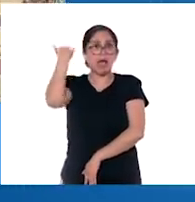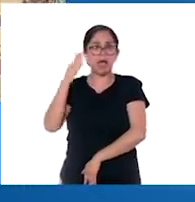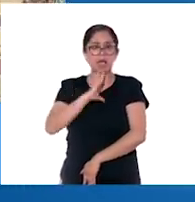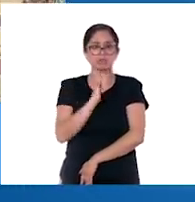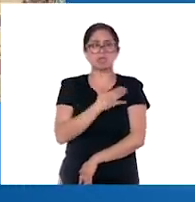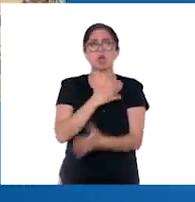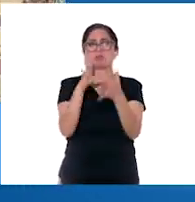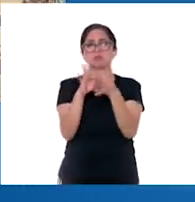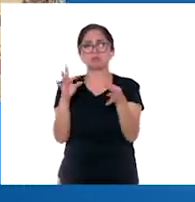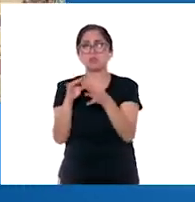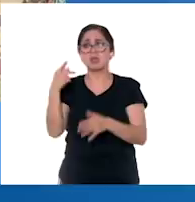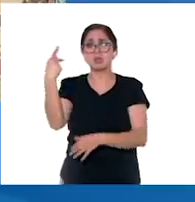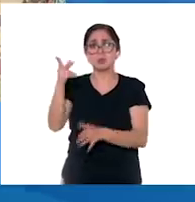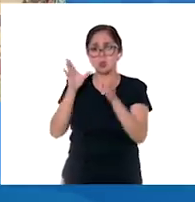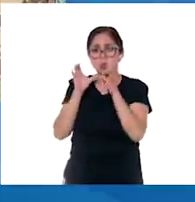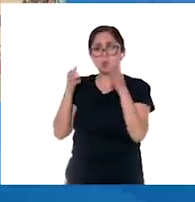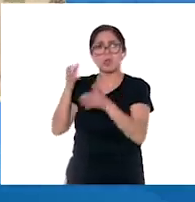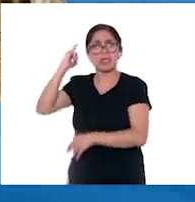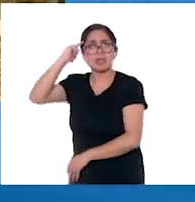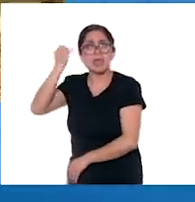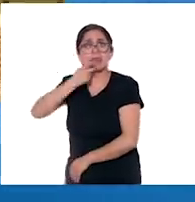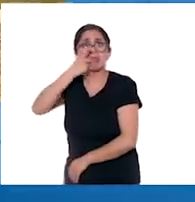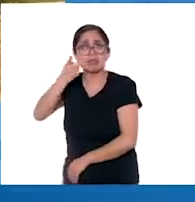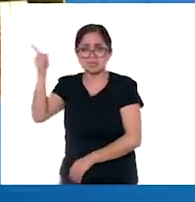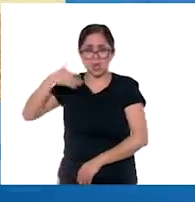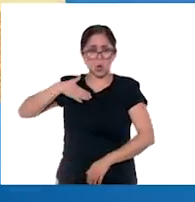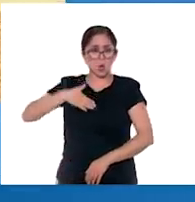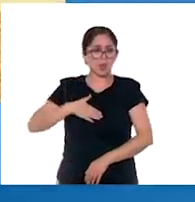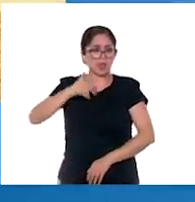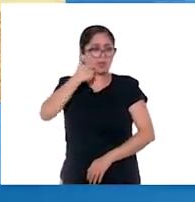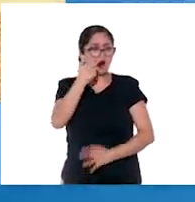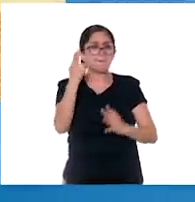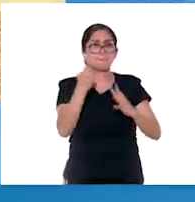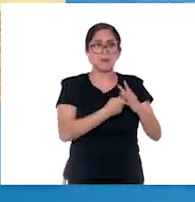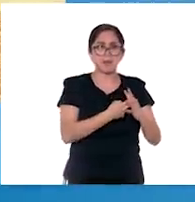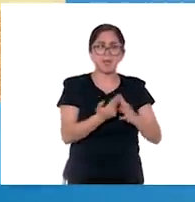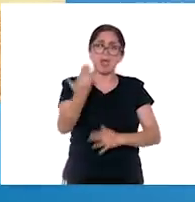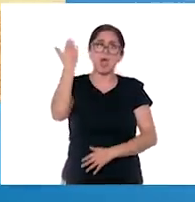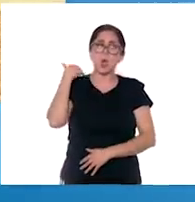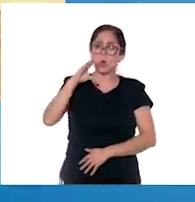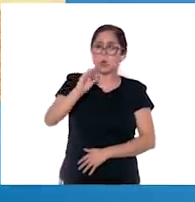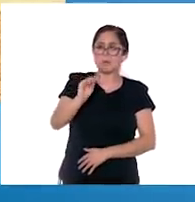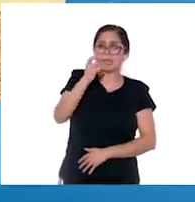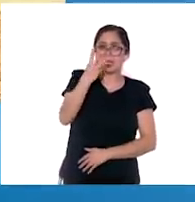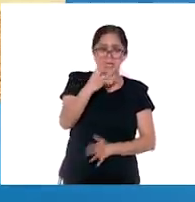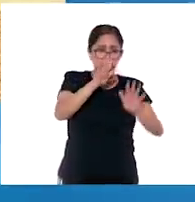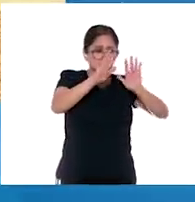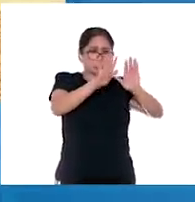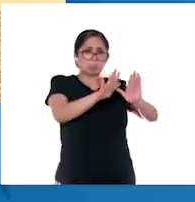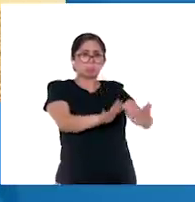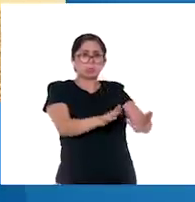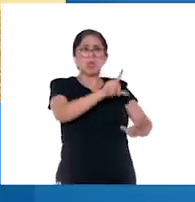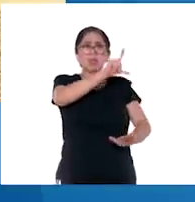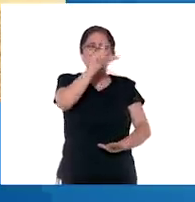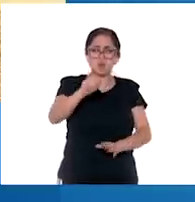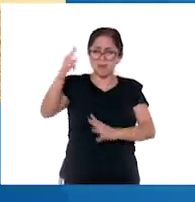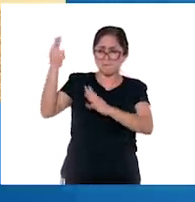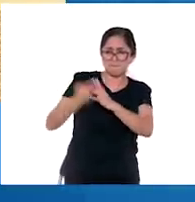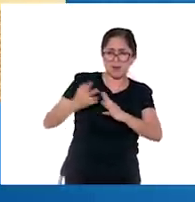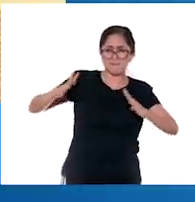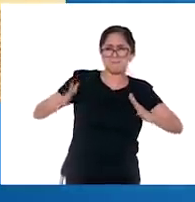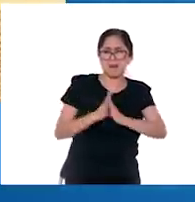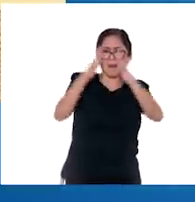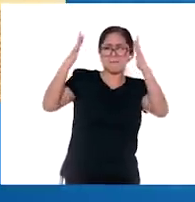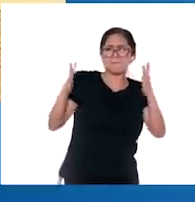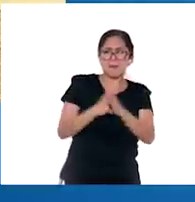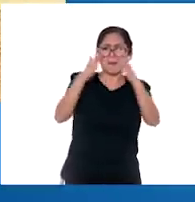españoles, los indígenas aseguran que Cortés llegó a matarlos. Después de 93 días de sitio, donde diariamente se libraban sangrientas batallas y